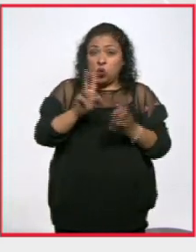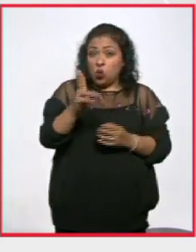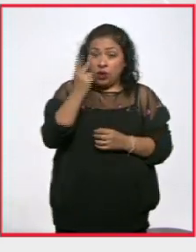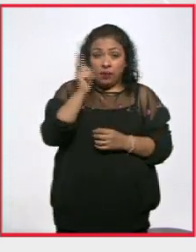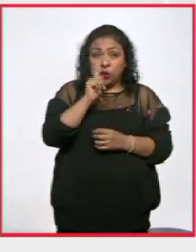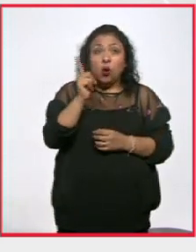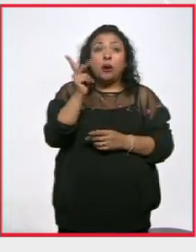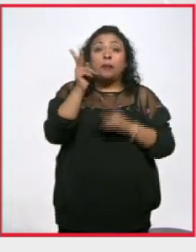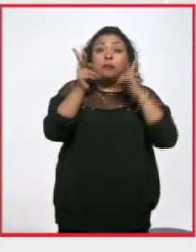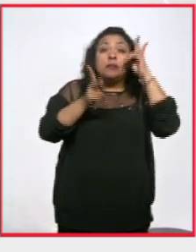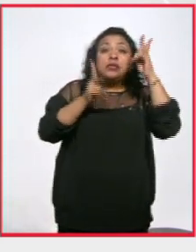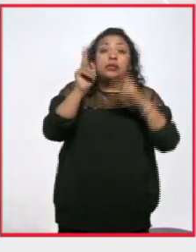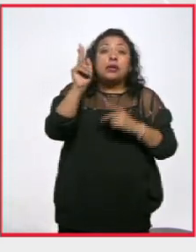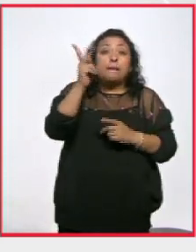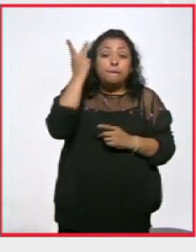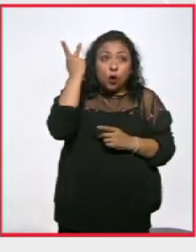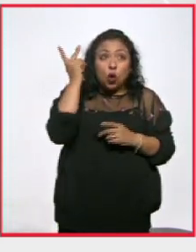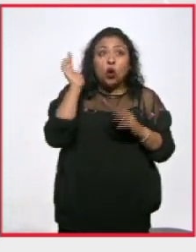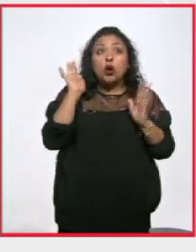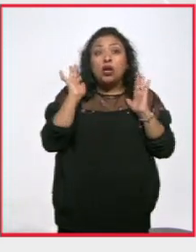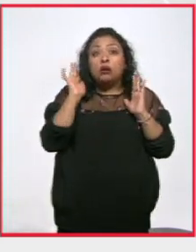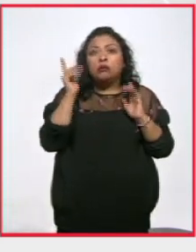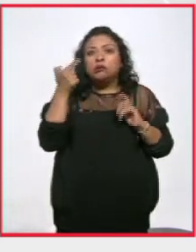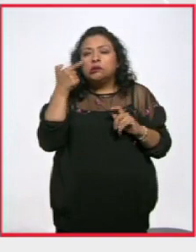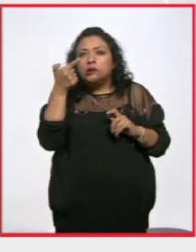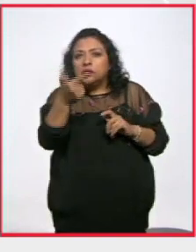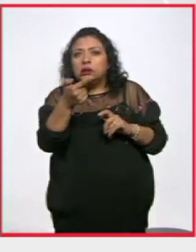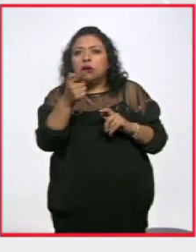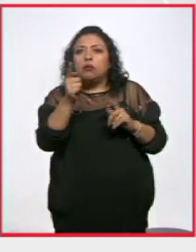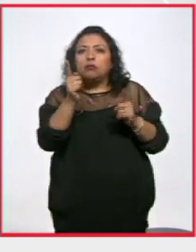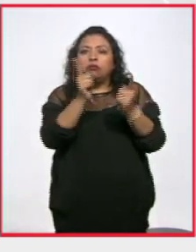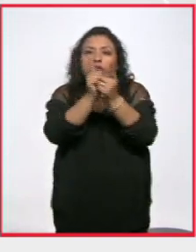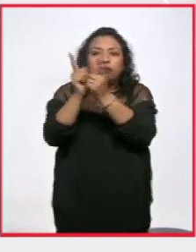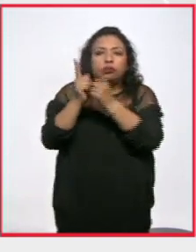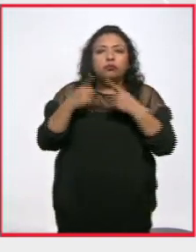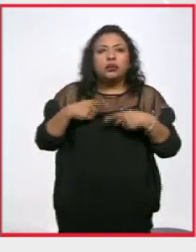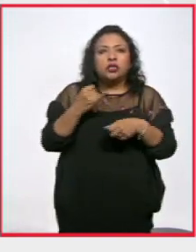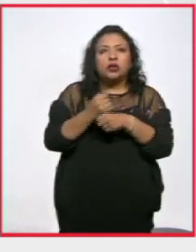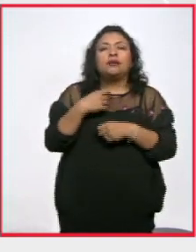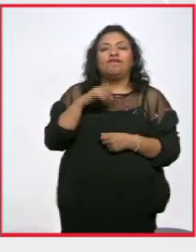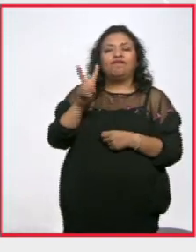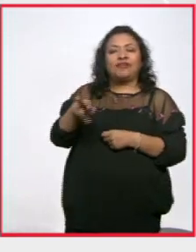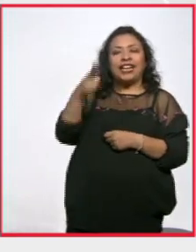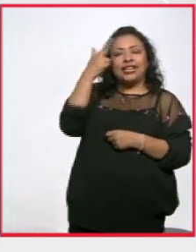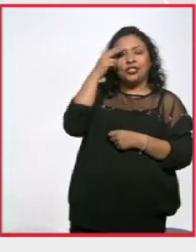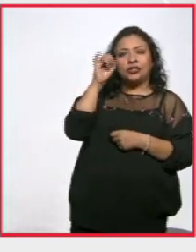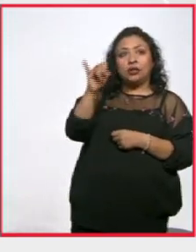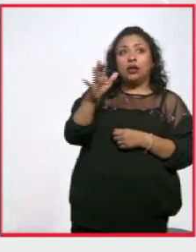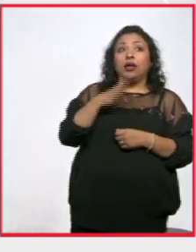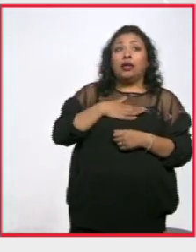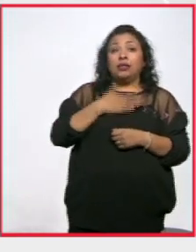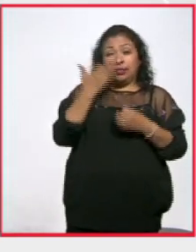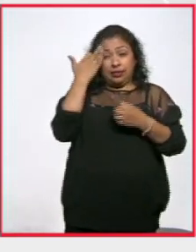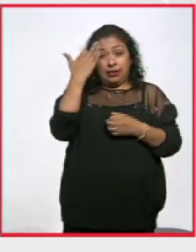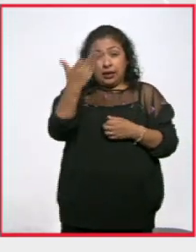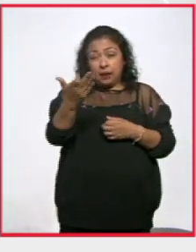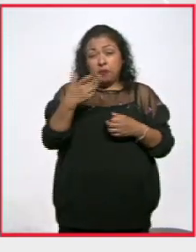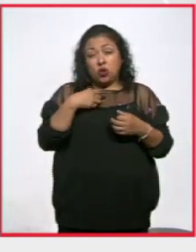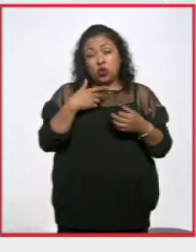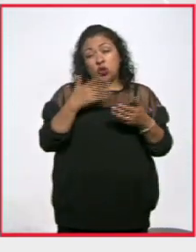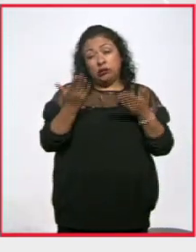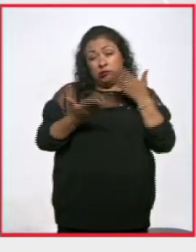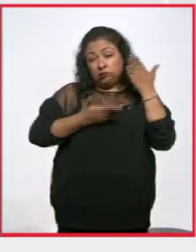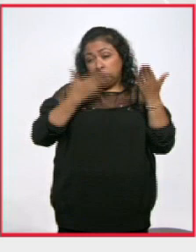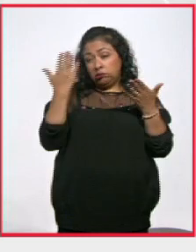que viene de visita del Politécnico y por ahí se encuentra con estos personajes pues ahora sí que con el tiempo que tuvimos me chequé casi